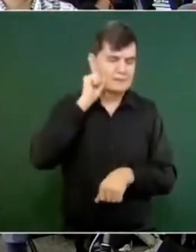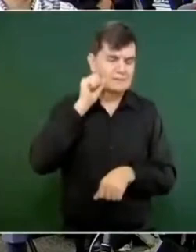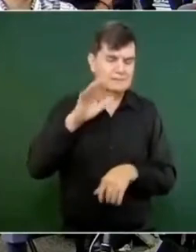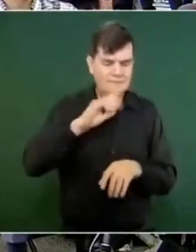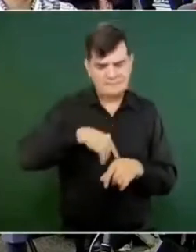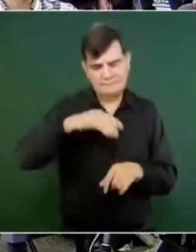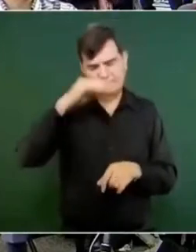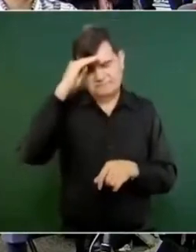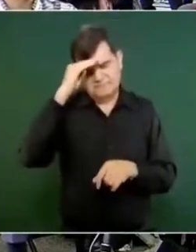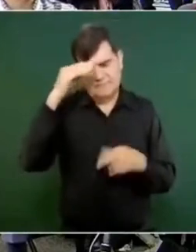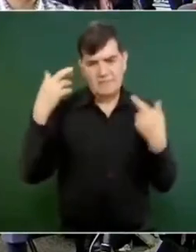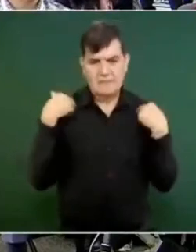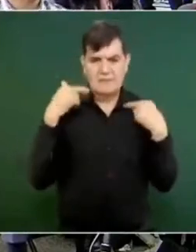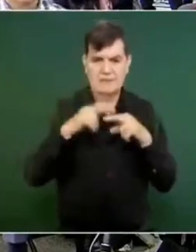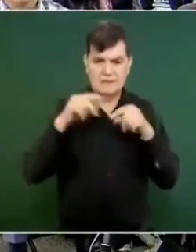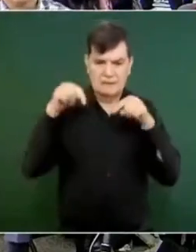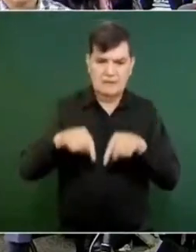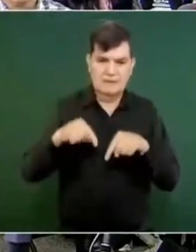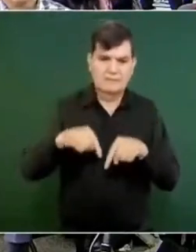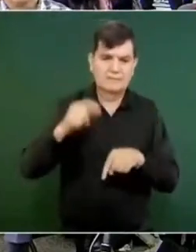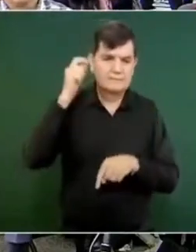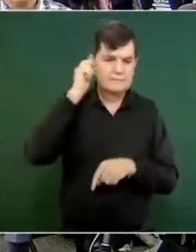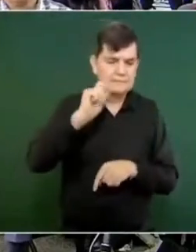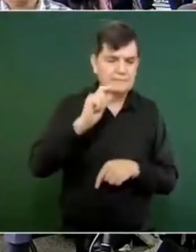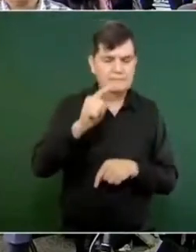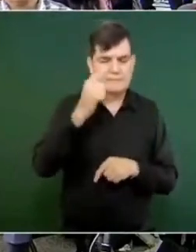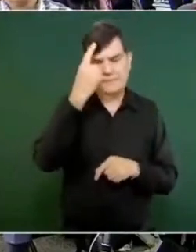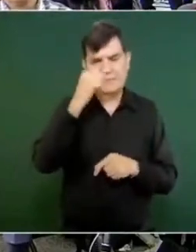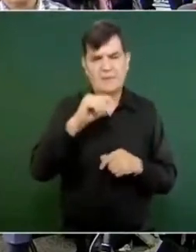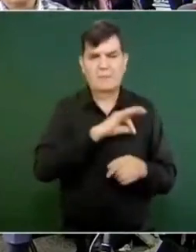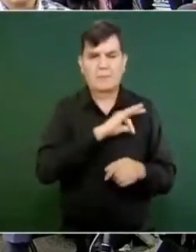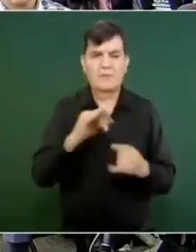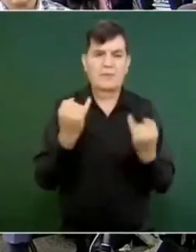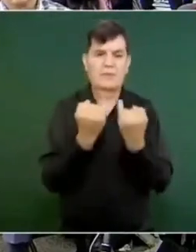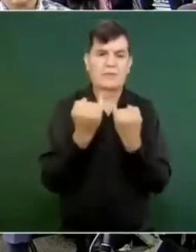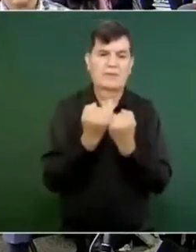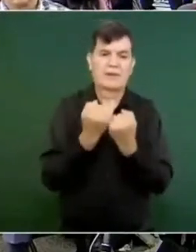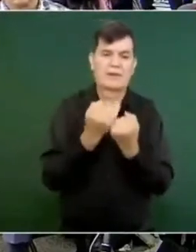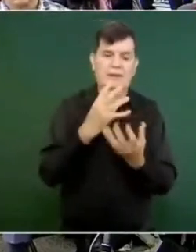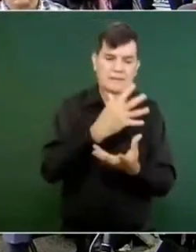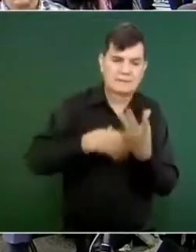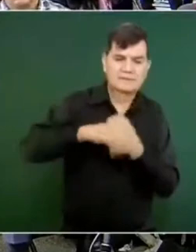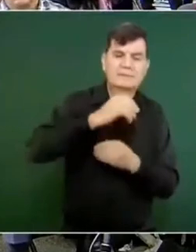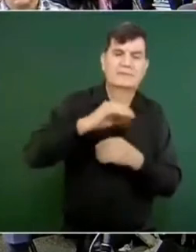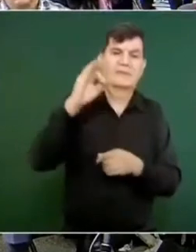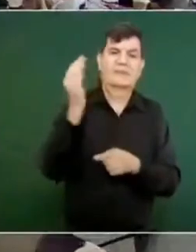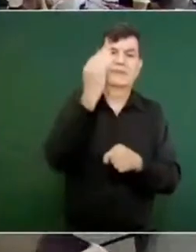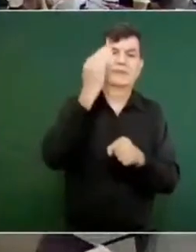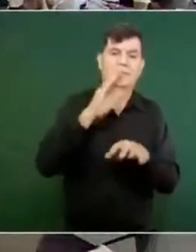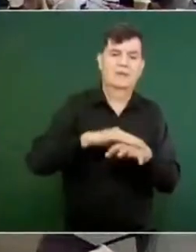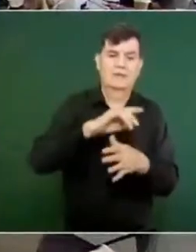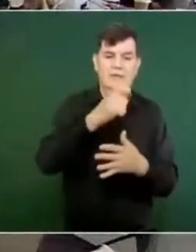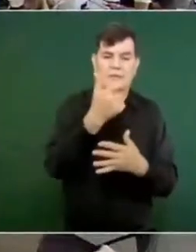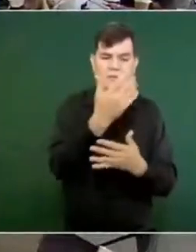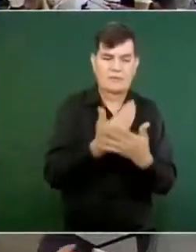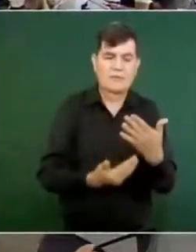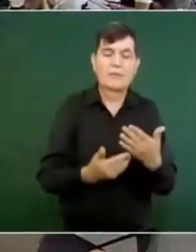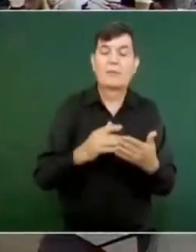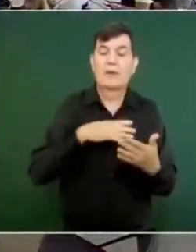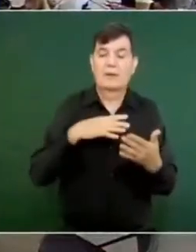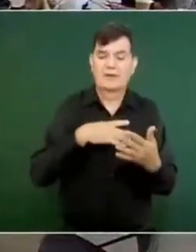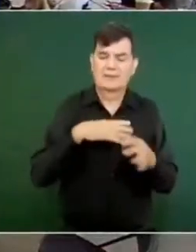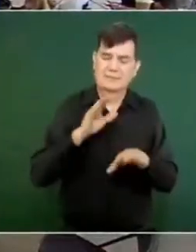considerados los profesores aquí de Guerrero para que se pudiera federalizar la nómina, porque hay una